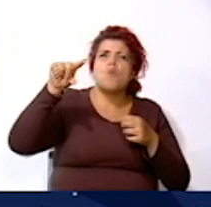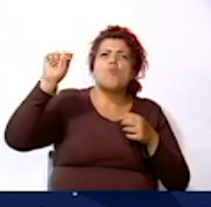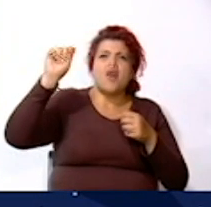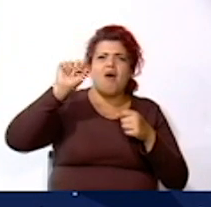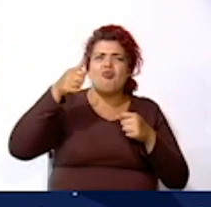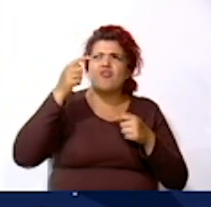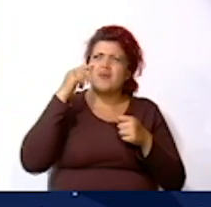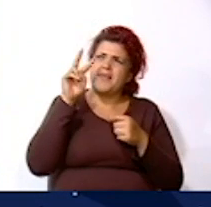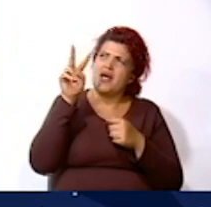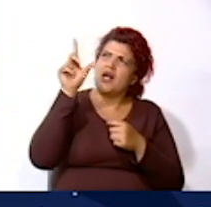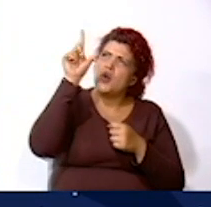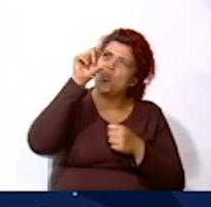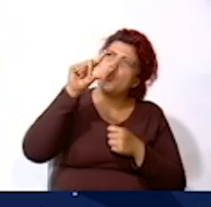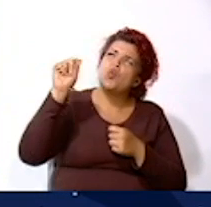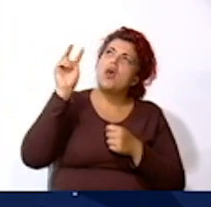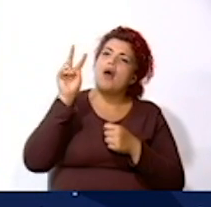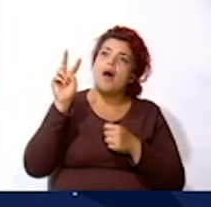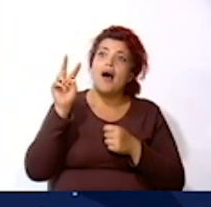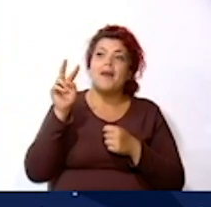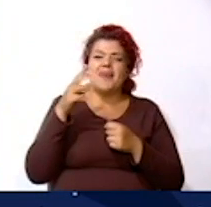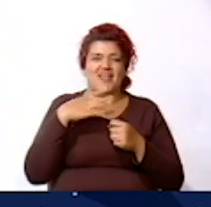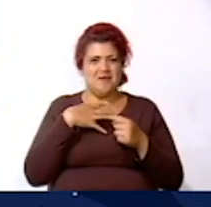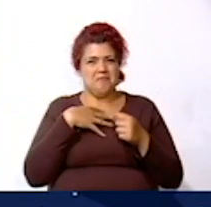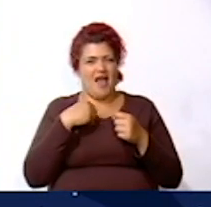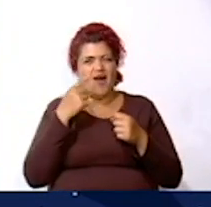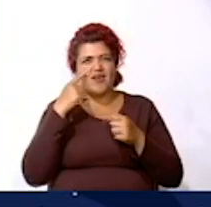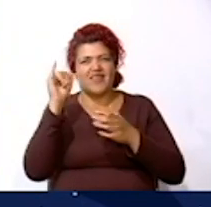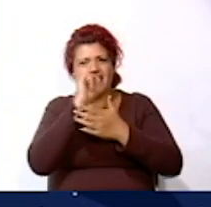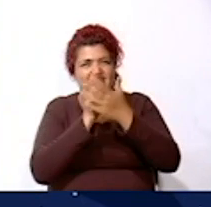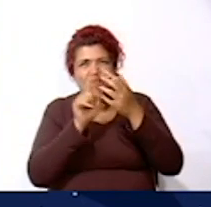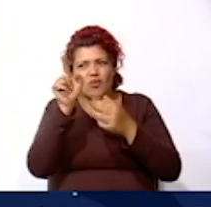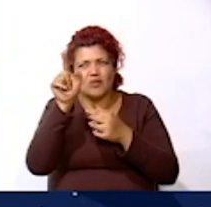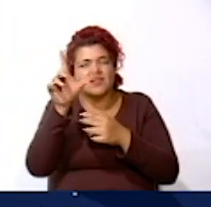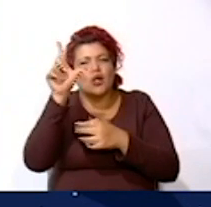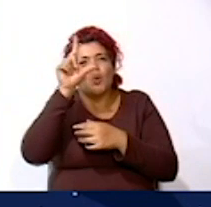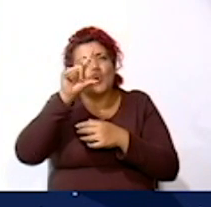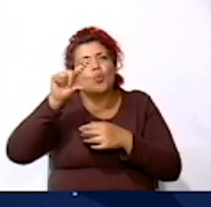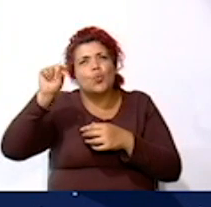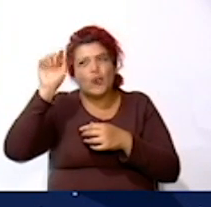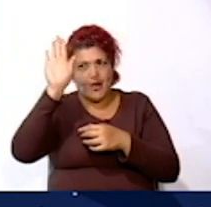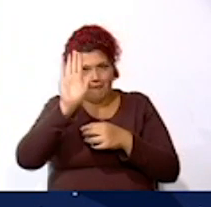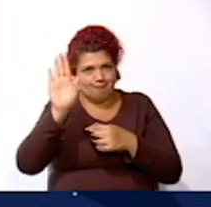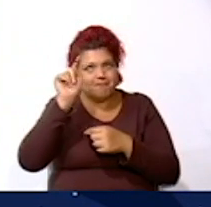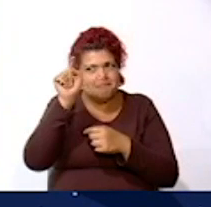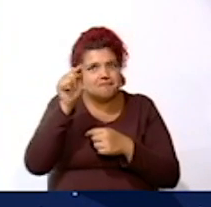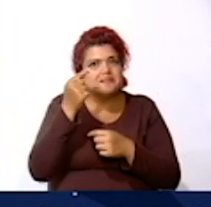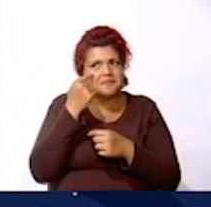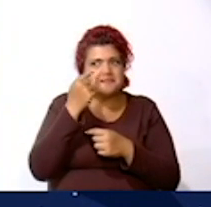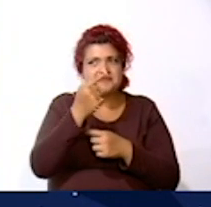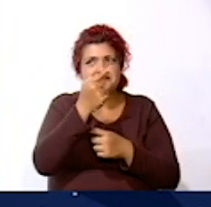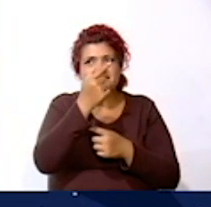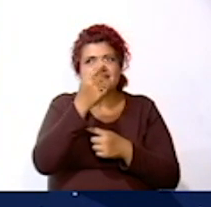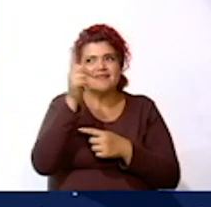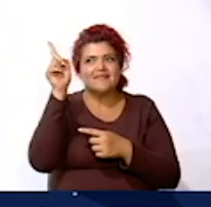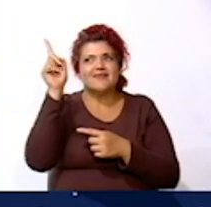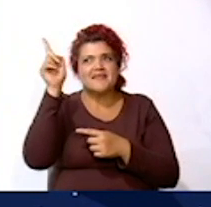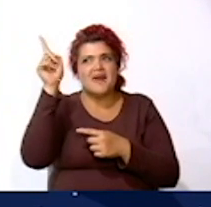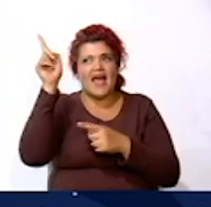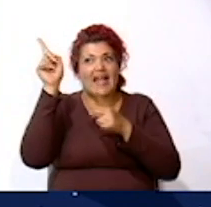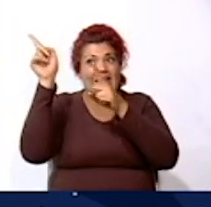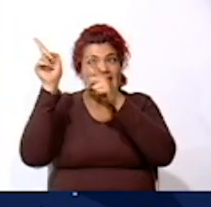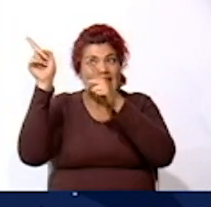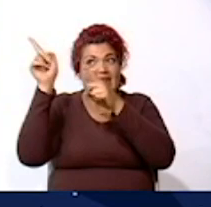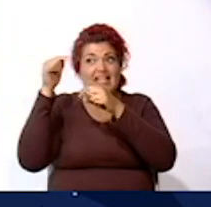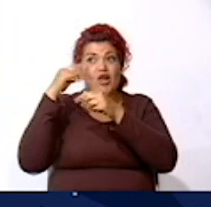Vean que ahí está más blanquita que todos los demás Y más grande, esa es la luna Son cuerpos celestes